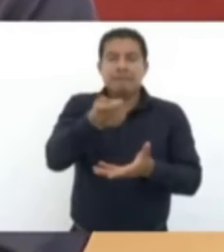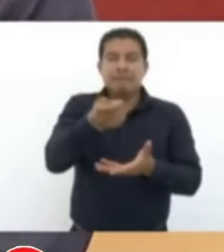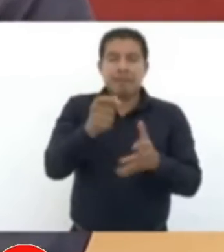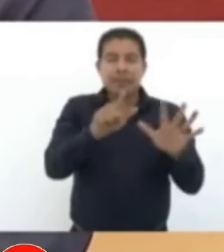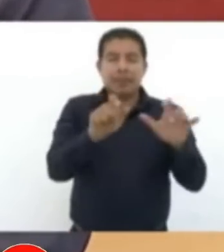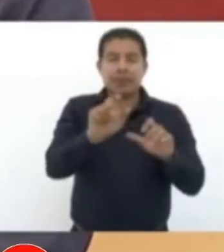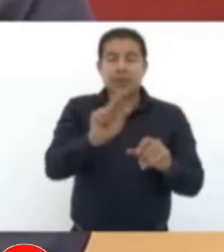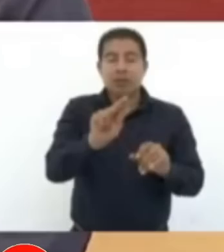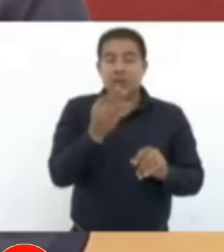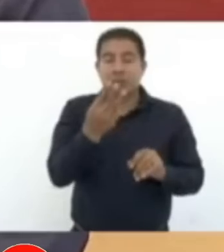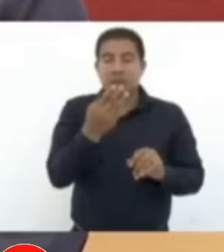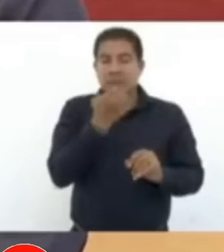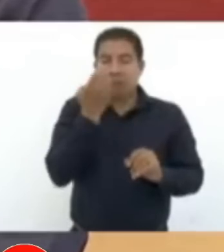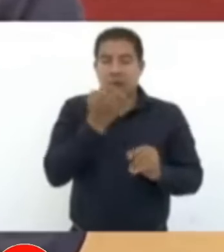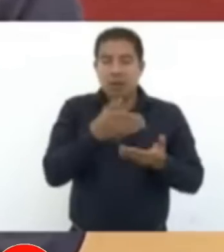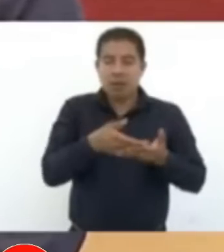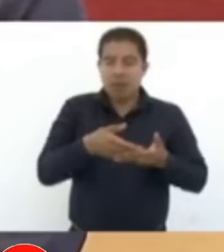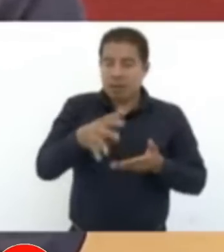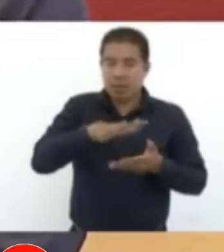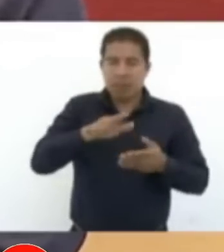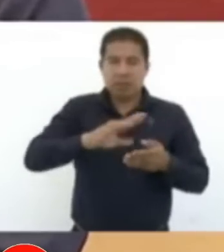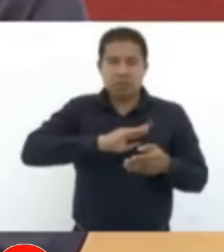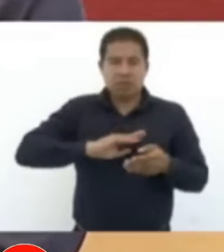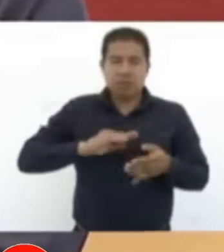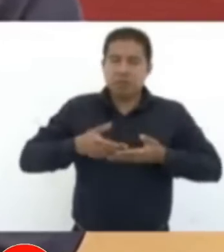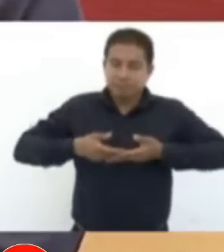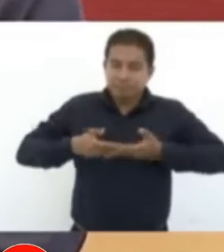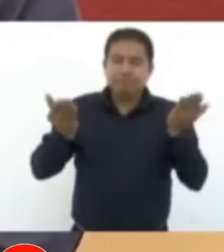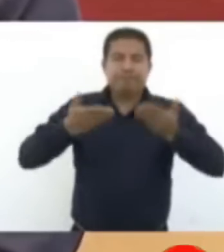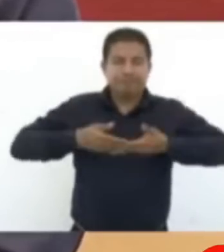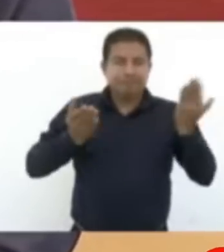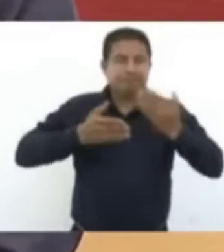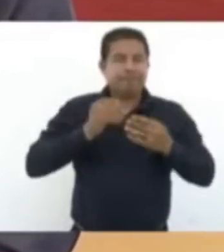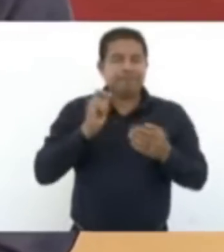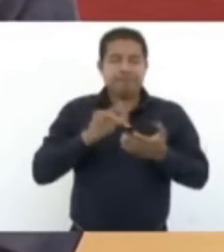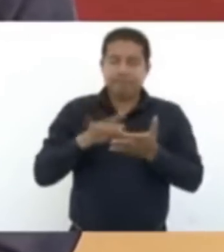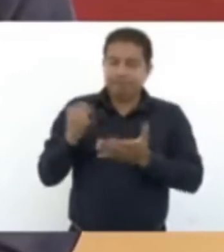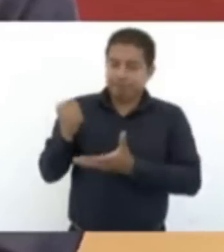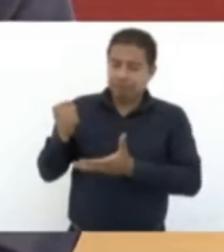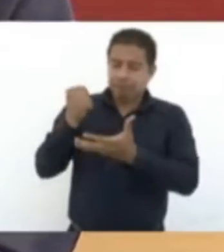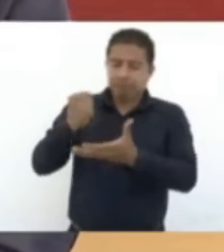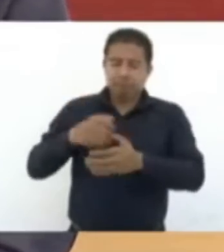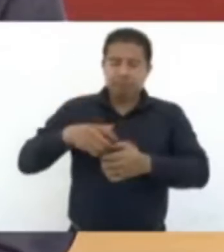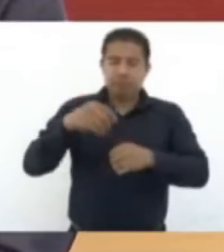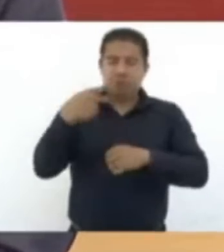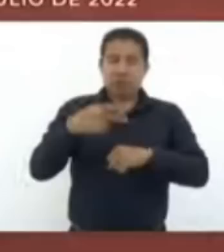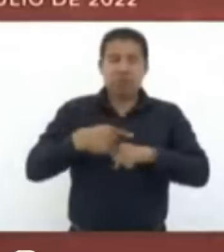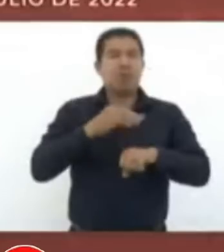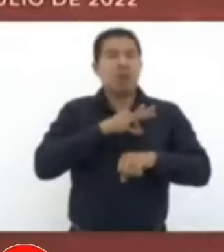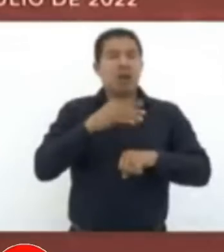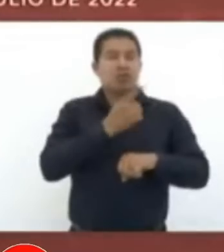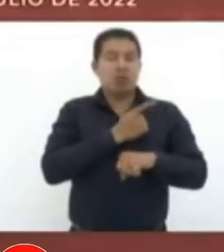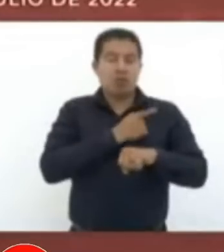783 escuelas del municipio, ya se les ha entregado su presupuesto para el mantenimiento